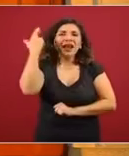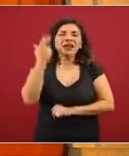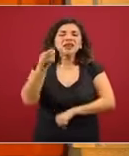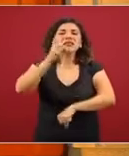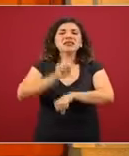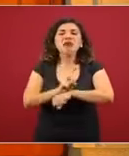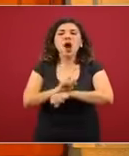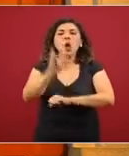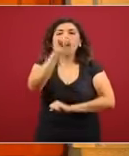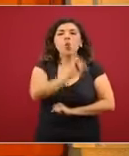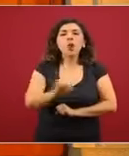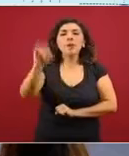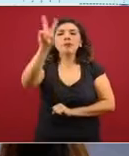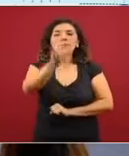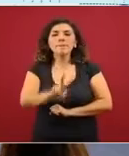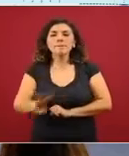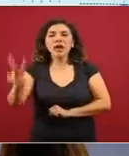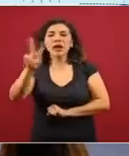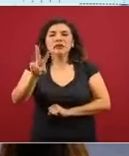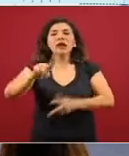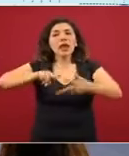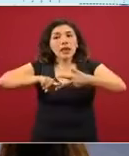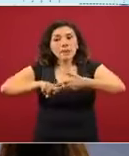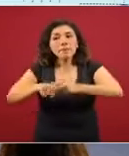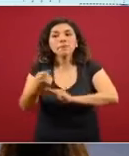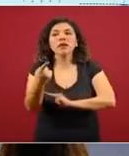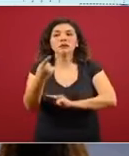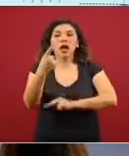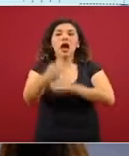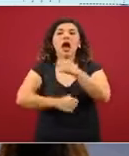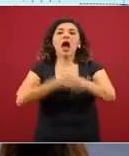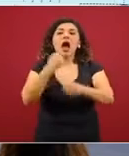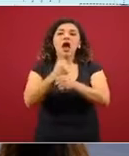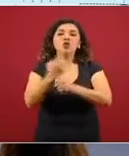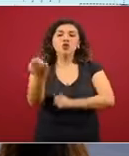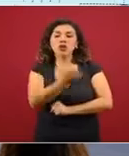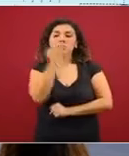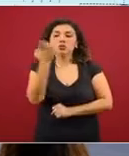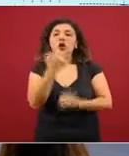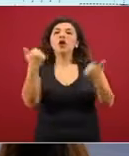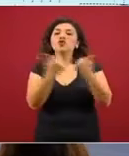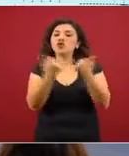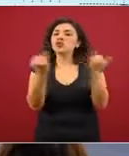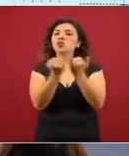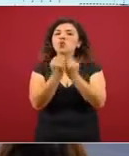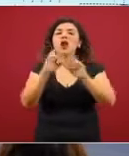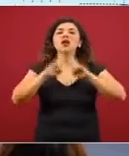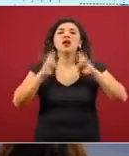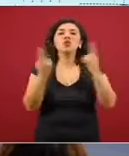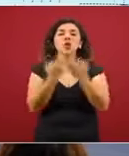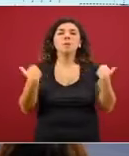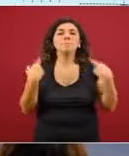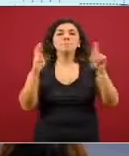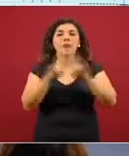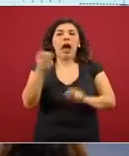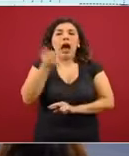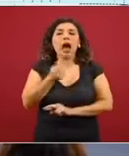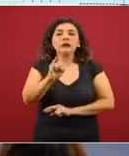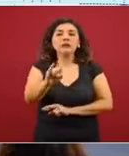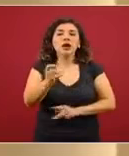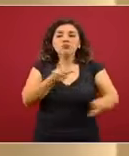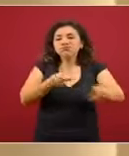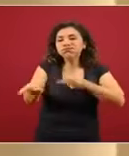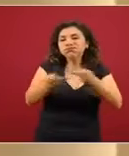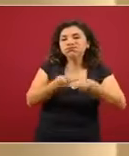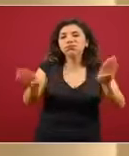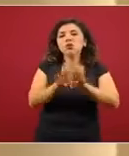jueves y viernes, iniciaremos el año también con consejo técnico escolar, que es la forma en que se puede planear